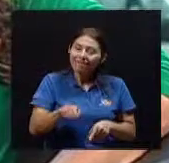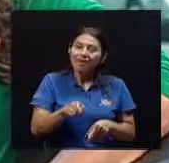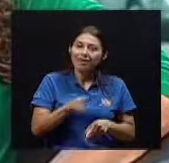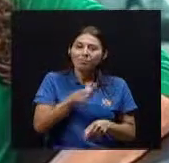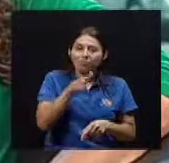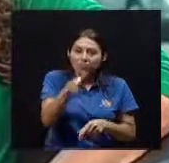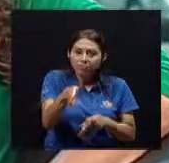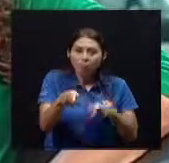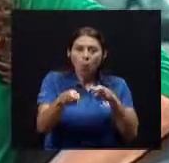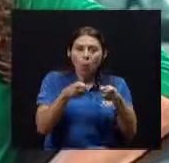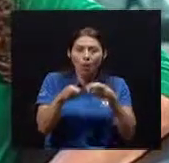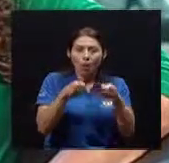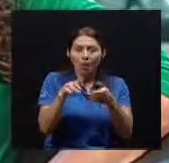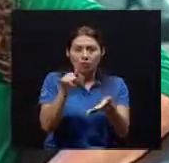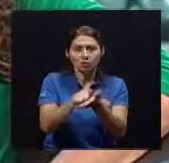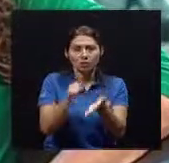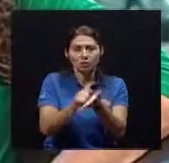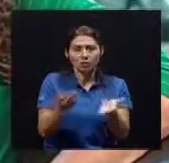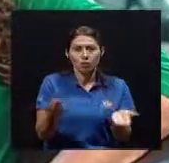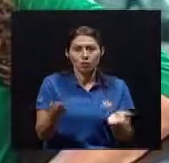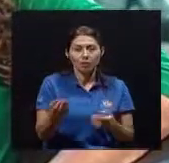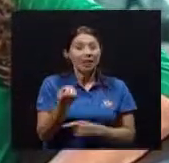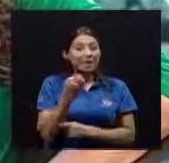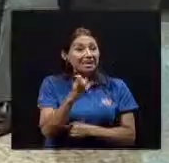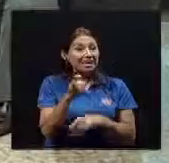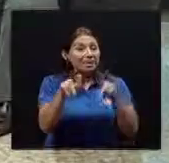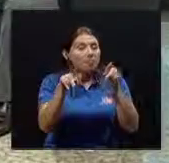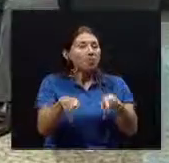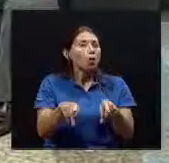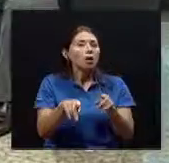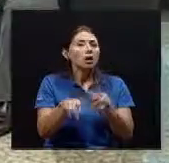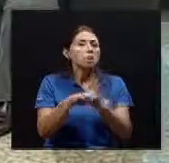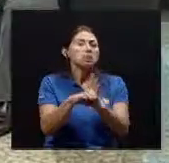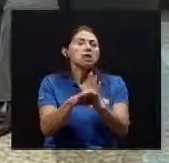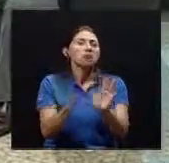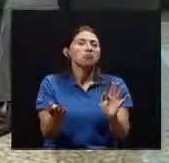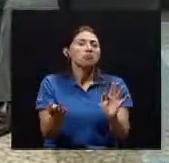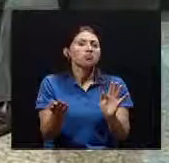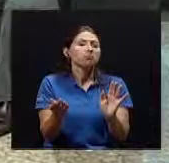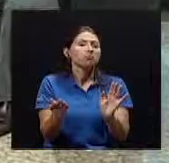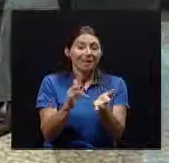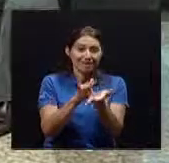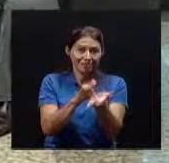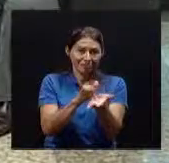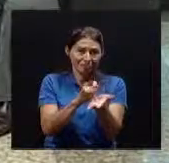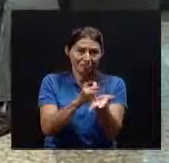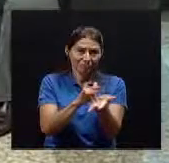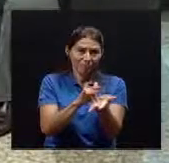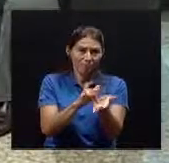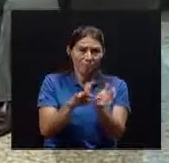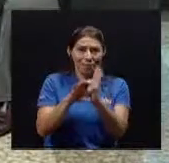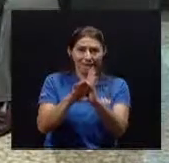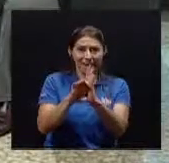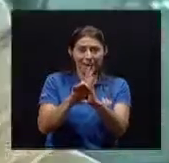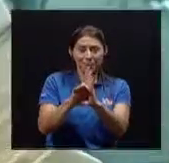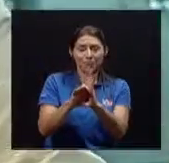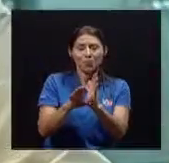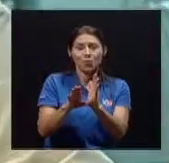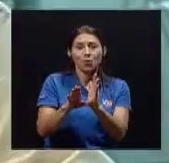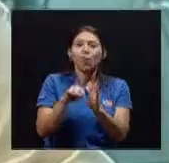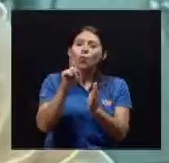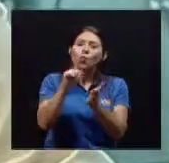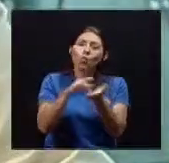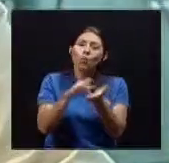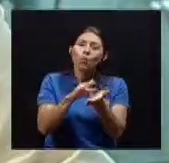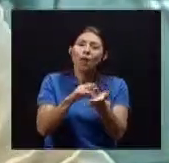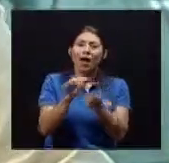Frecuentemente Controlando Eso Y si digamos El paciente Toma un medicamento Ya sea Digamos Un antihipertensivo Que